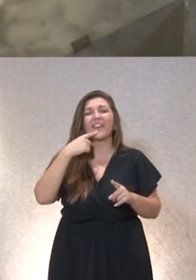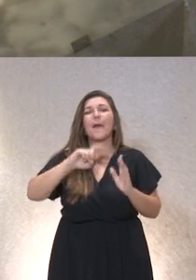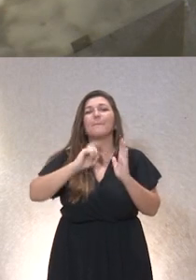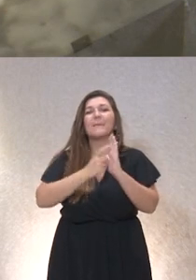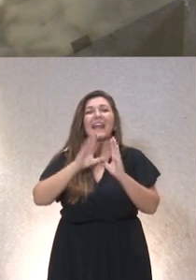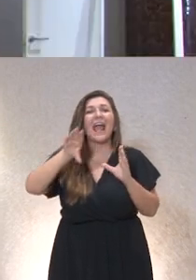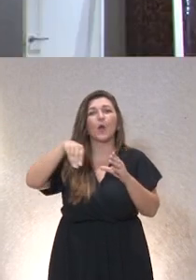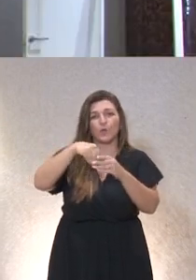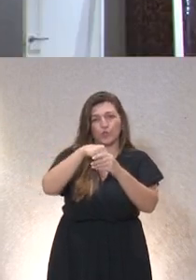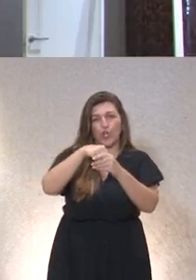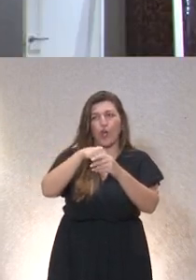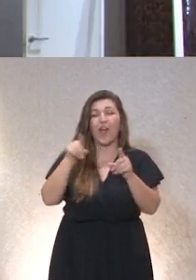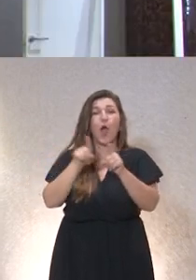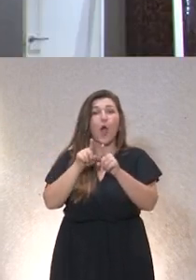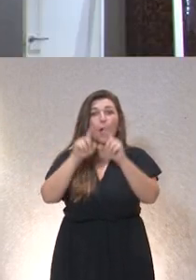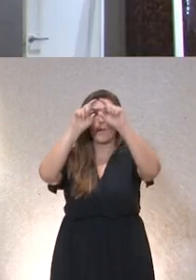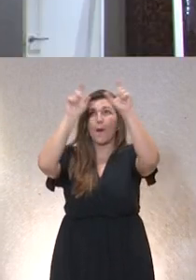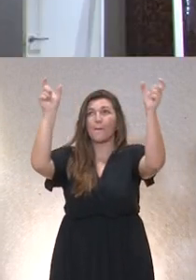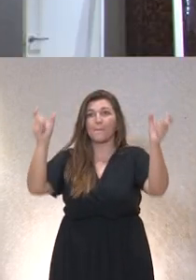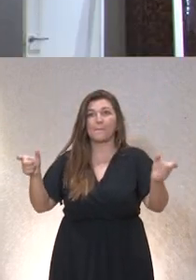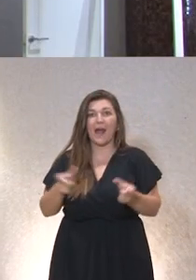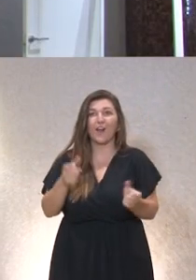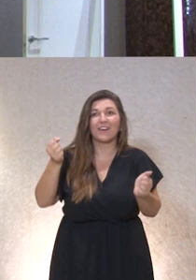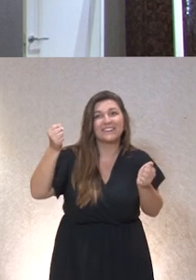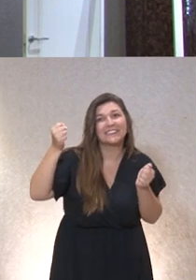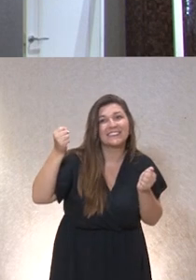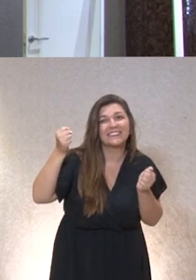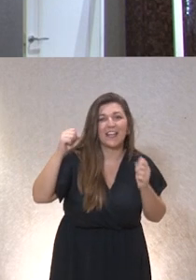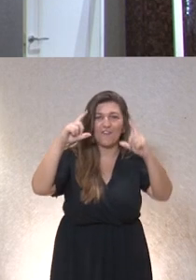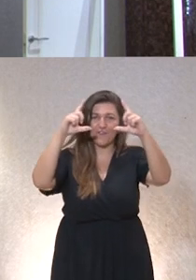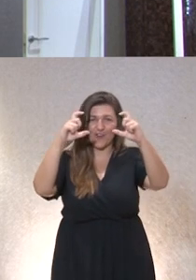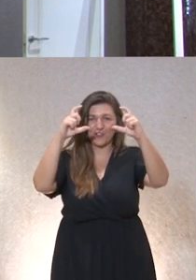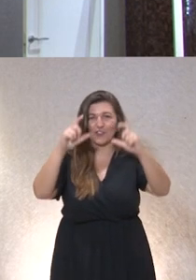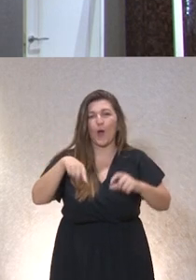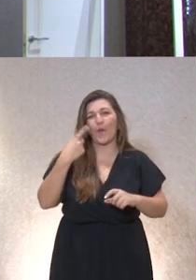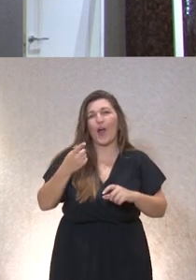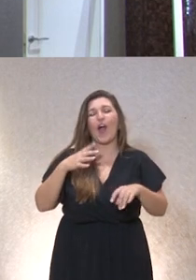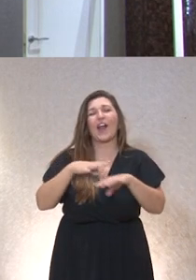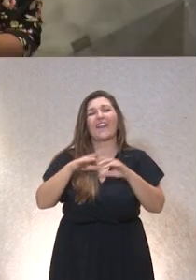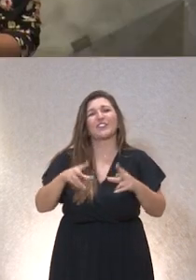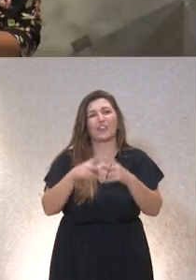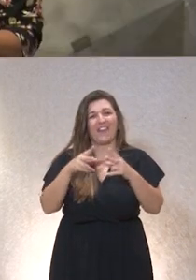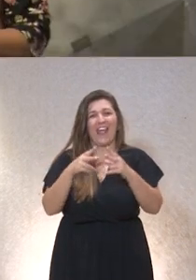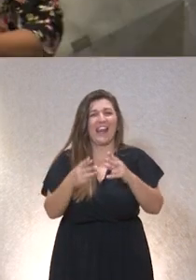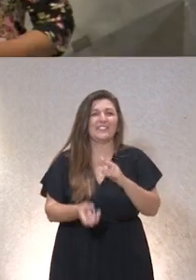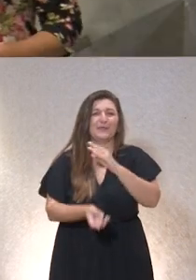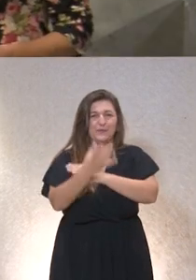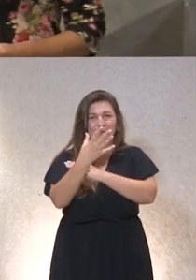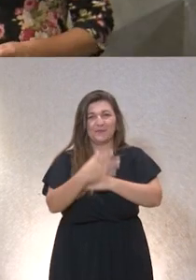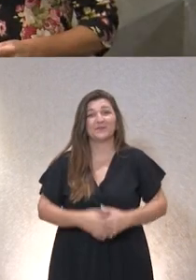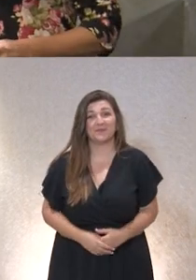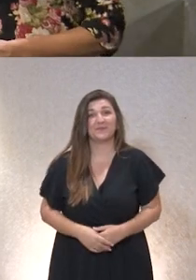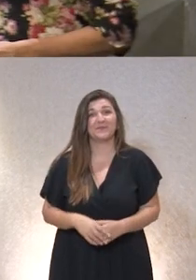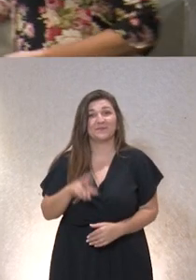usarlo de marco? Que quedan las fotos muy chulas, luego las subís a la red y esas cosas, ¿vale? Bueno, el